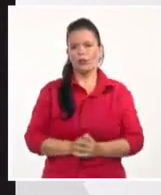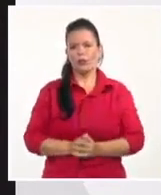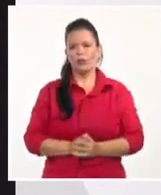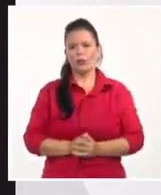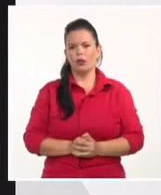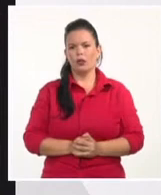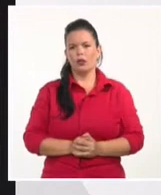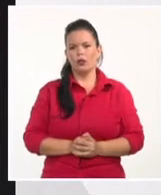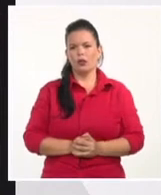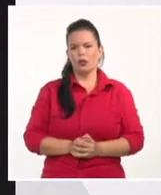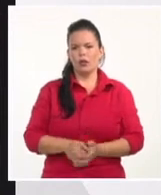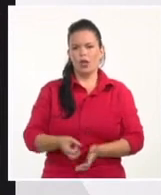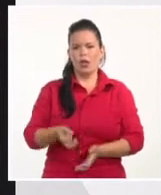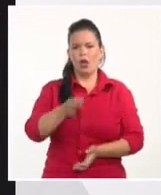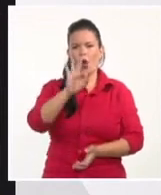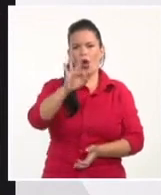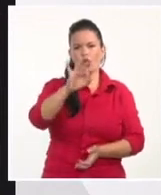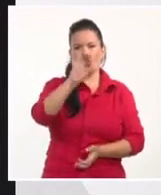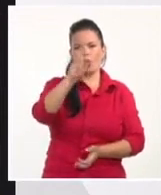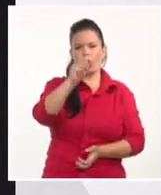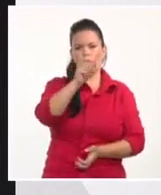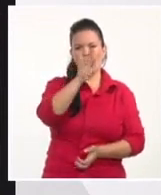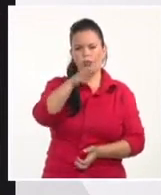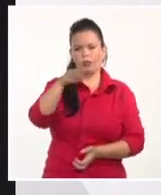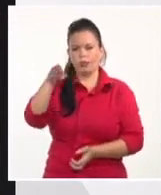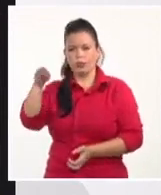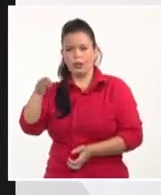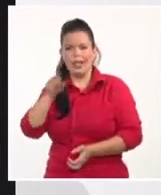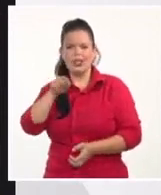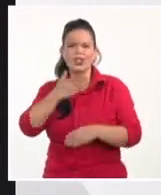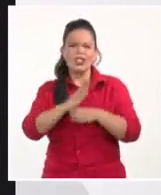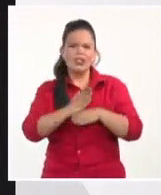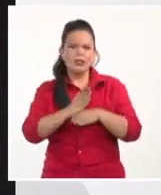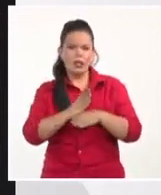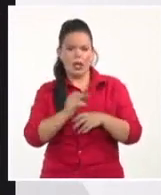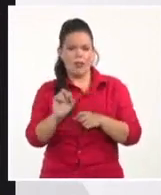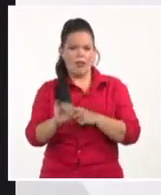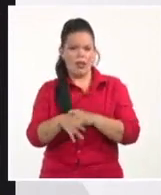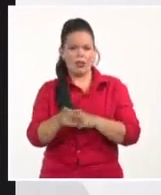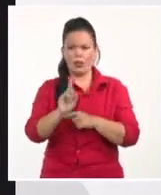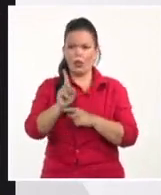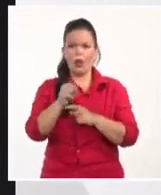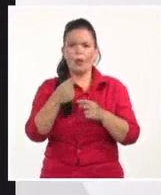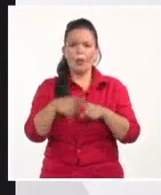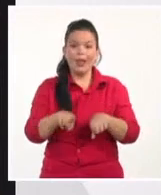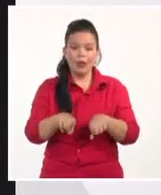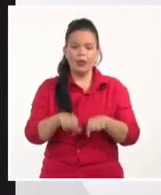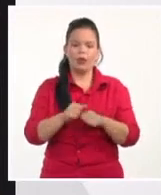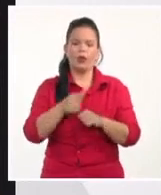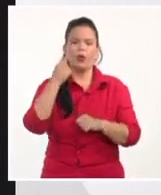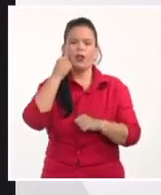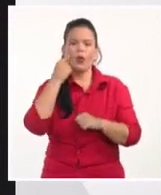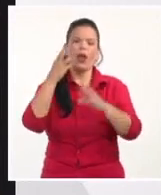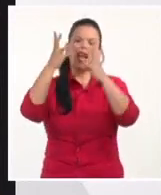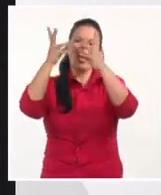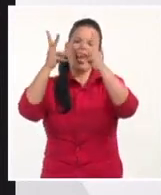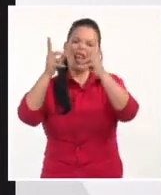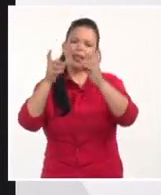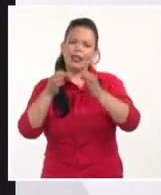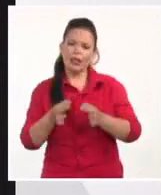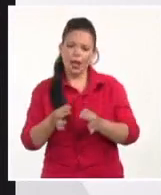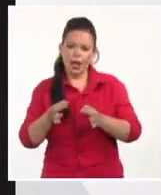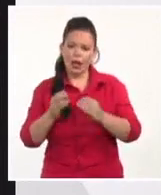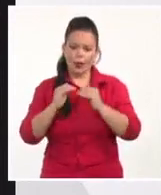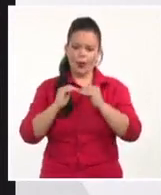y eso no quiere decir que una cuenta que termina en ocho dígitos sea falsa, pero claro, cuando el porcentaje de cuentas con ocho dígitos es muy superior a